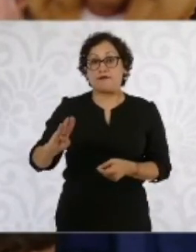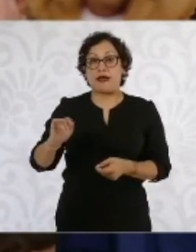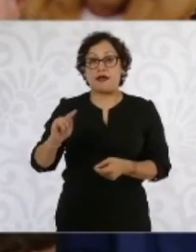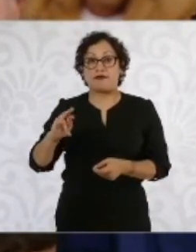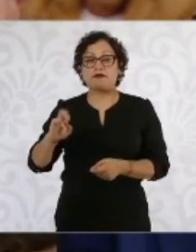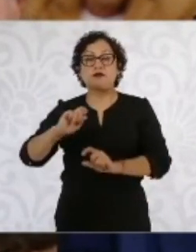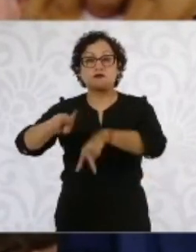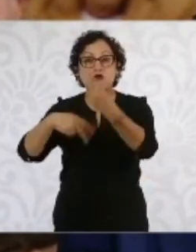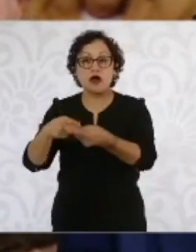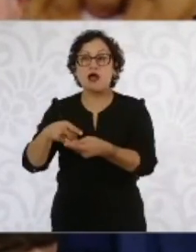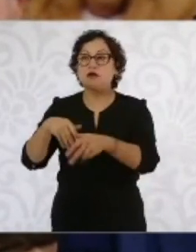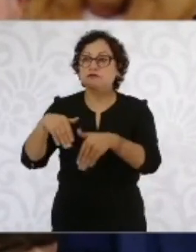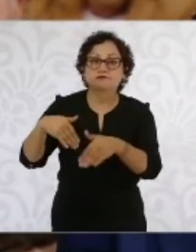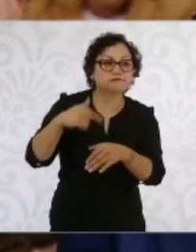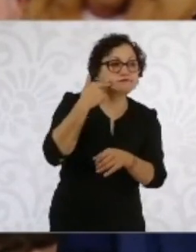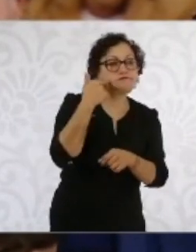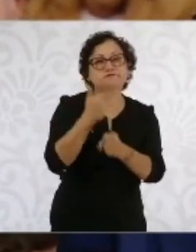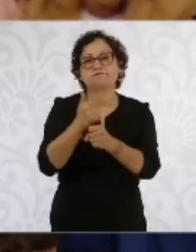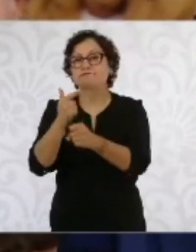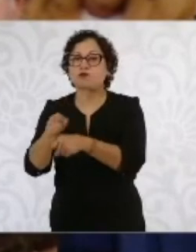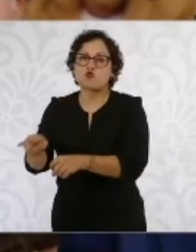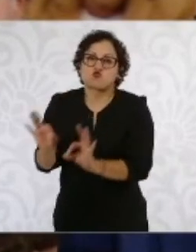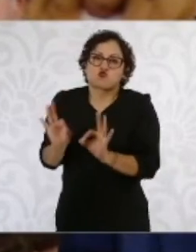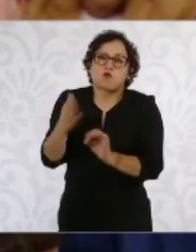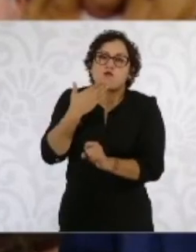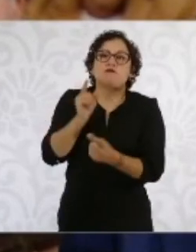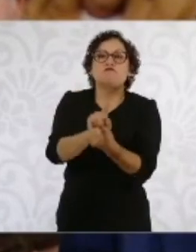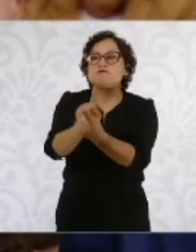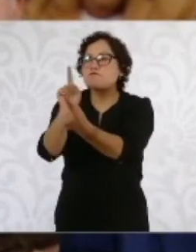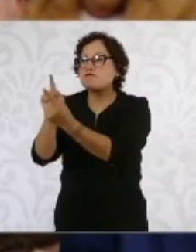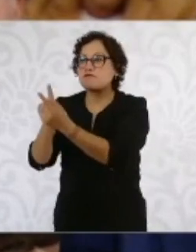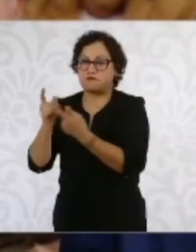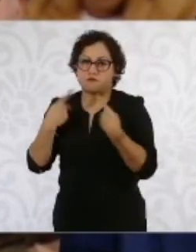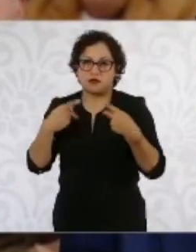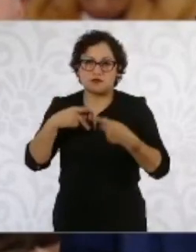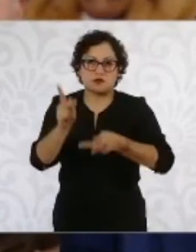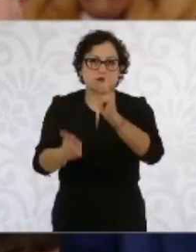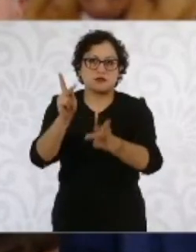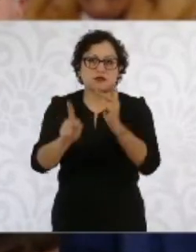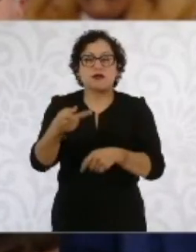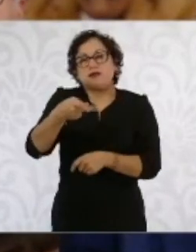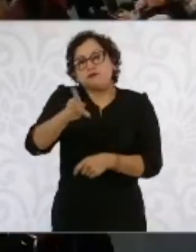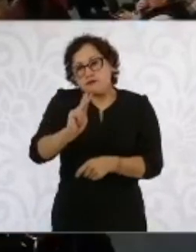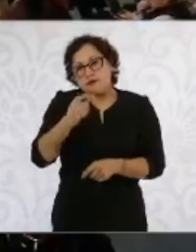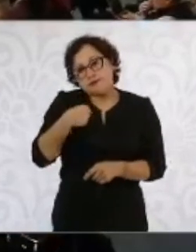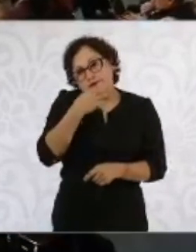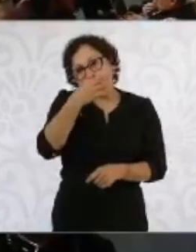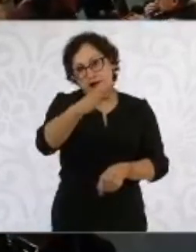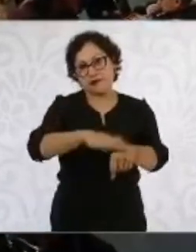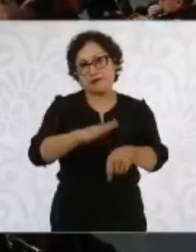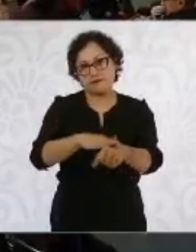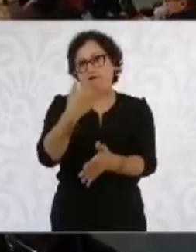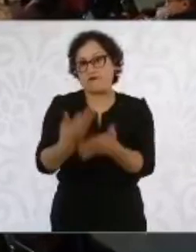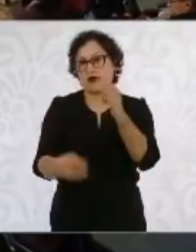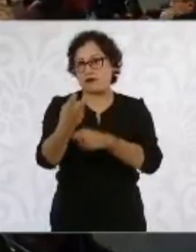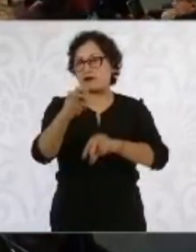favorable porque pudo platicar con todo este personal de salud, sin embargo, valorar la posibilidad de que se revise lo de